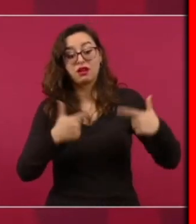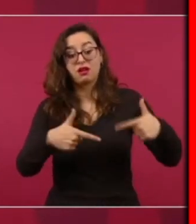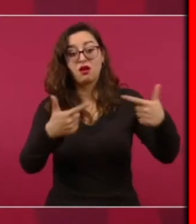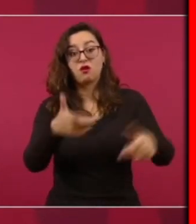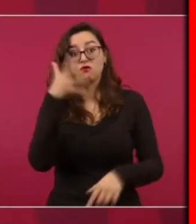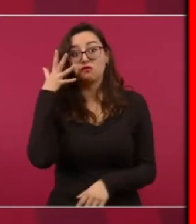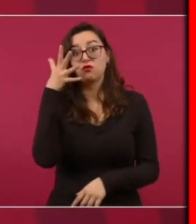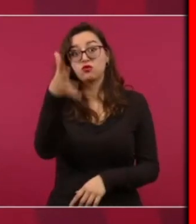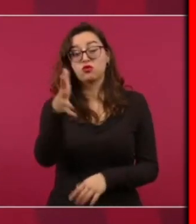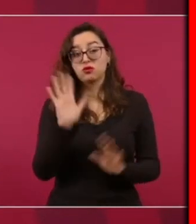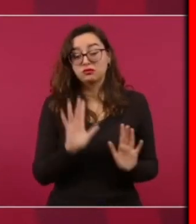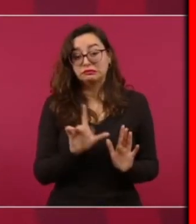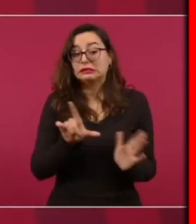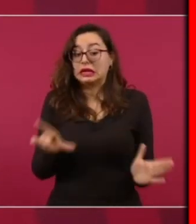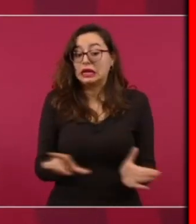parte del mundo